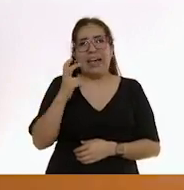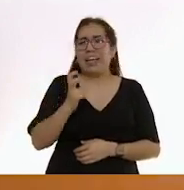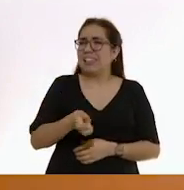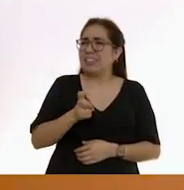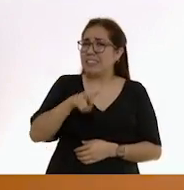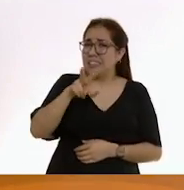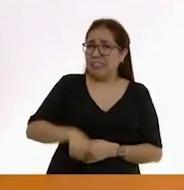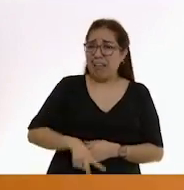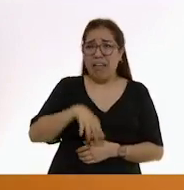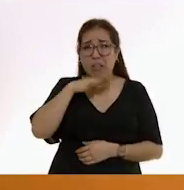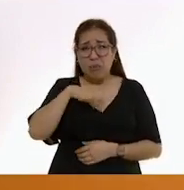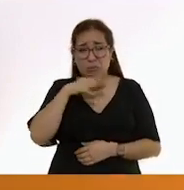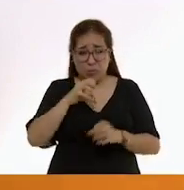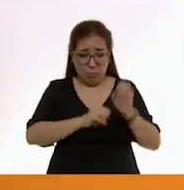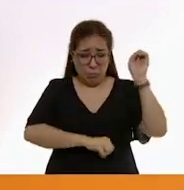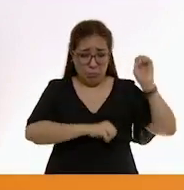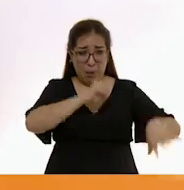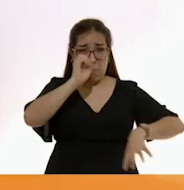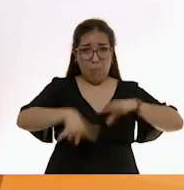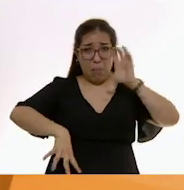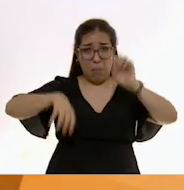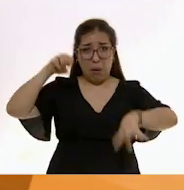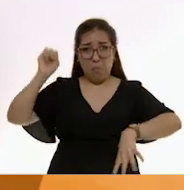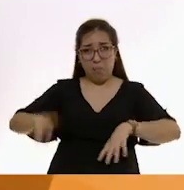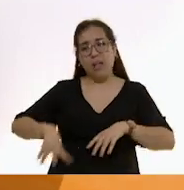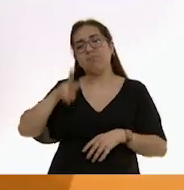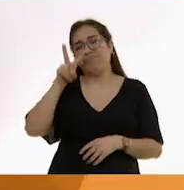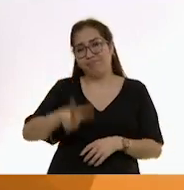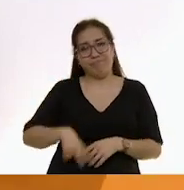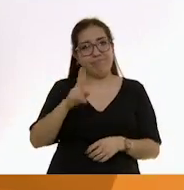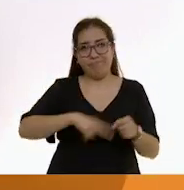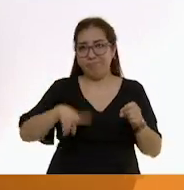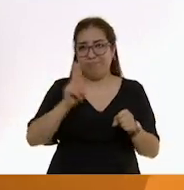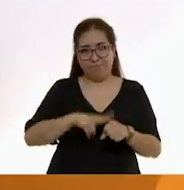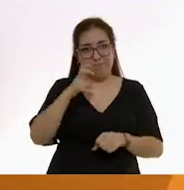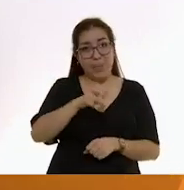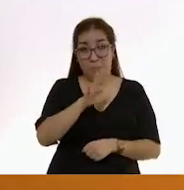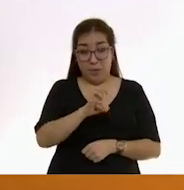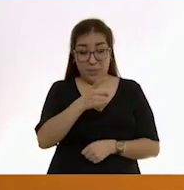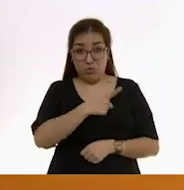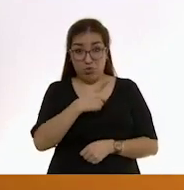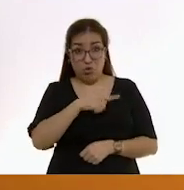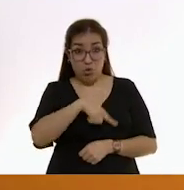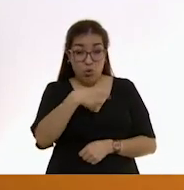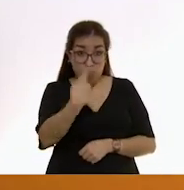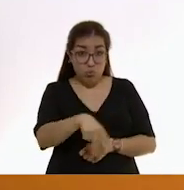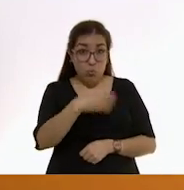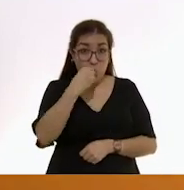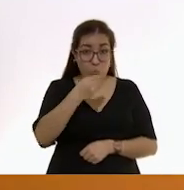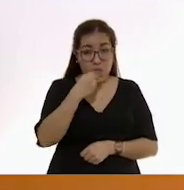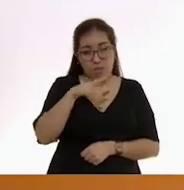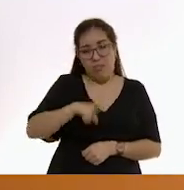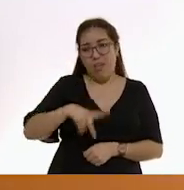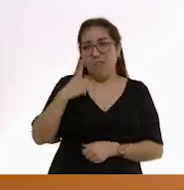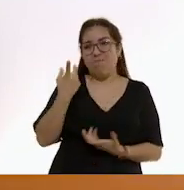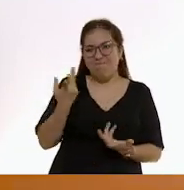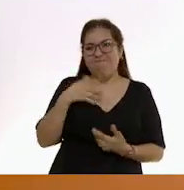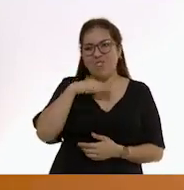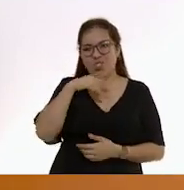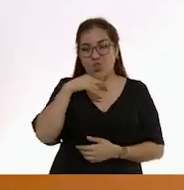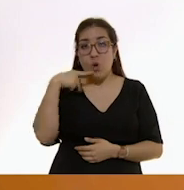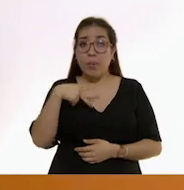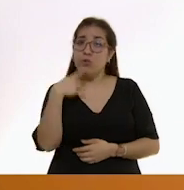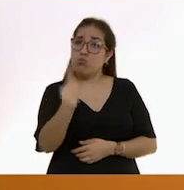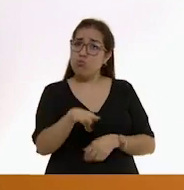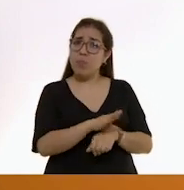tiradero. En efecto, dejar que los bebés coman solos es un poco sucio, pero es mucho más divertido y benéfico para ellos.